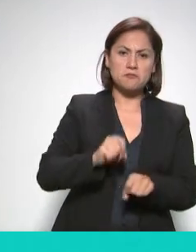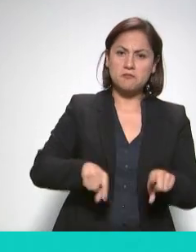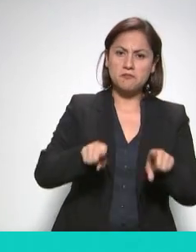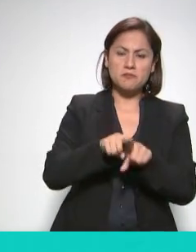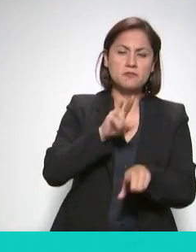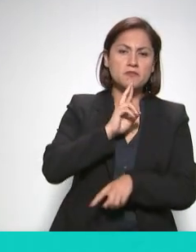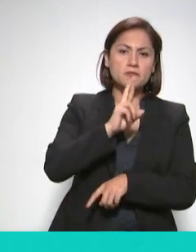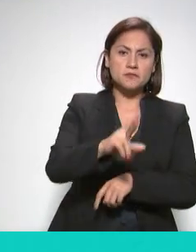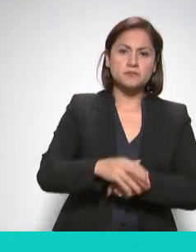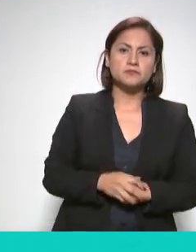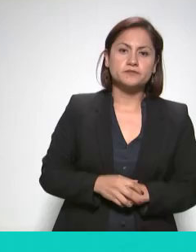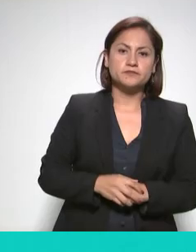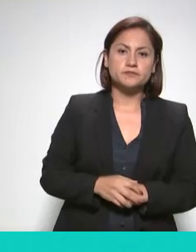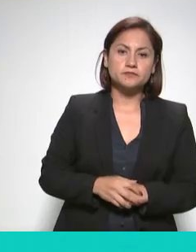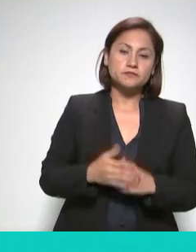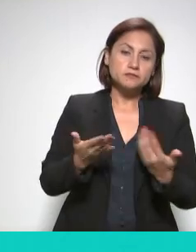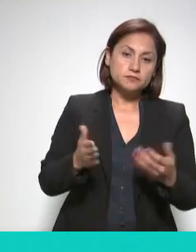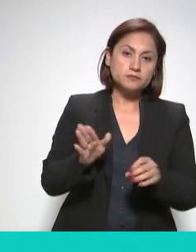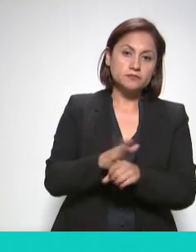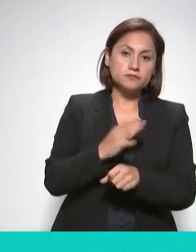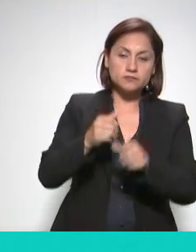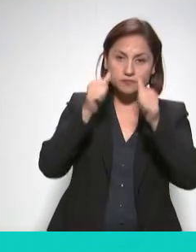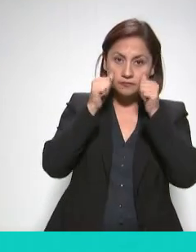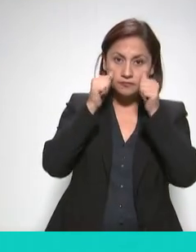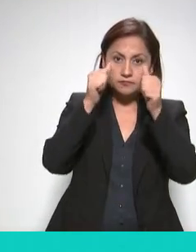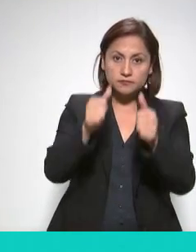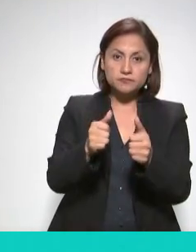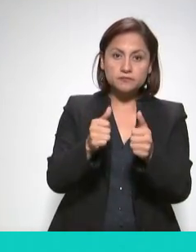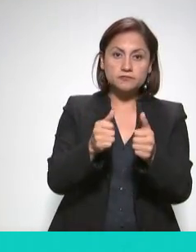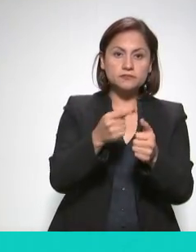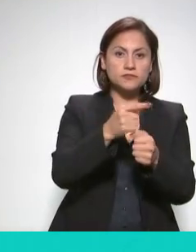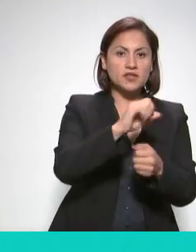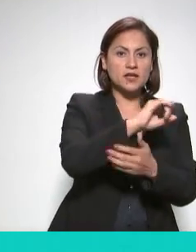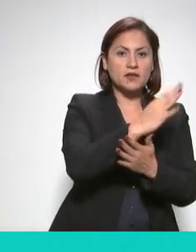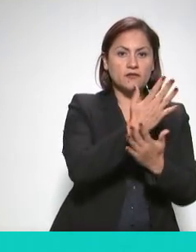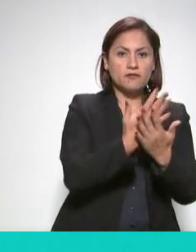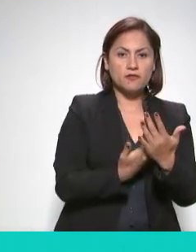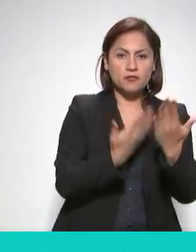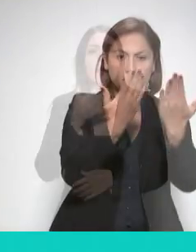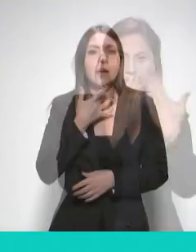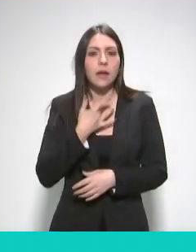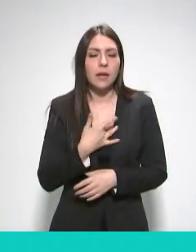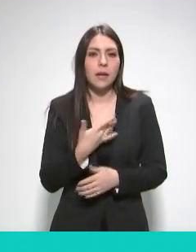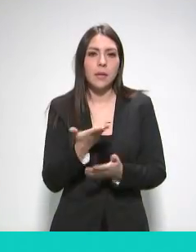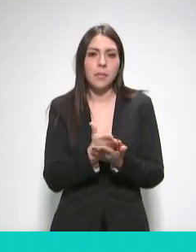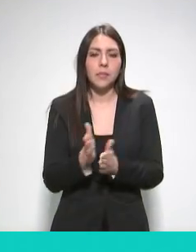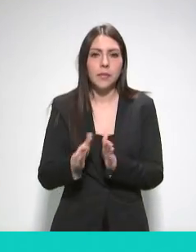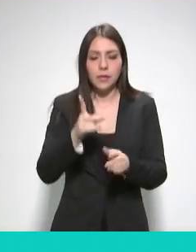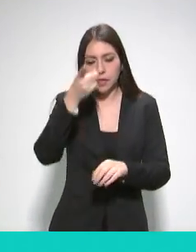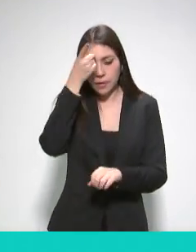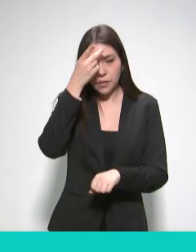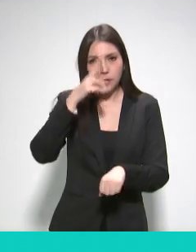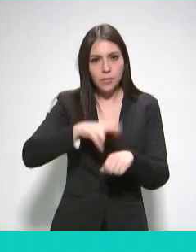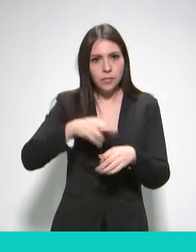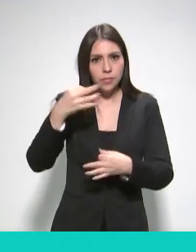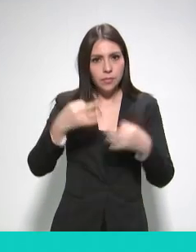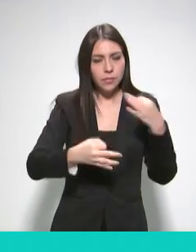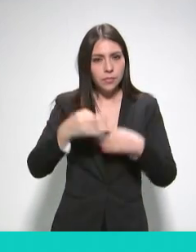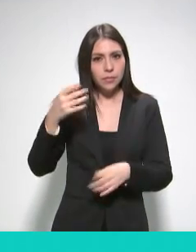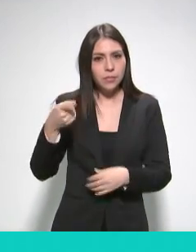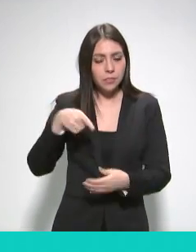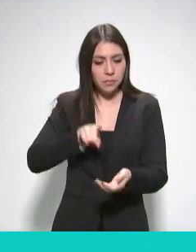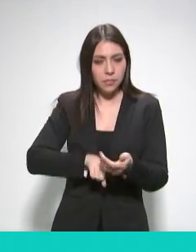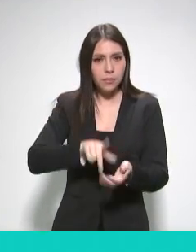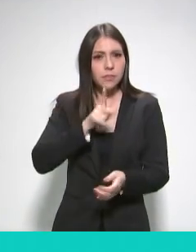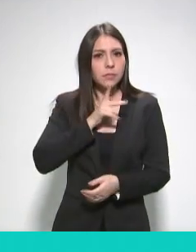gasolinas y diésel por irregularidades en los controles volumétricos. Así, lo determinó el Pleno del INAI. El caso fue expuesto en sesión pública por la